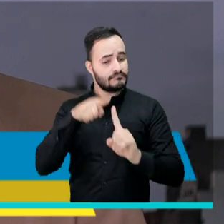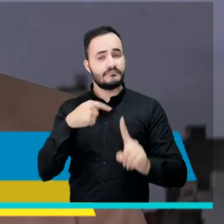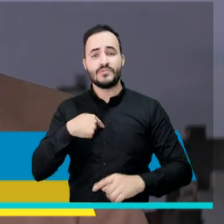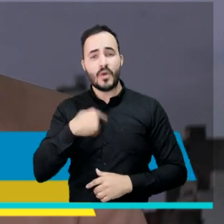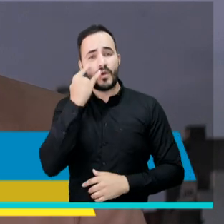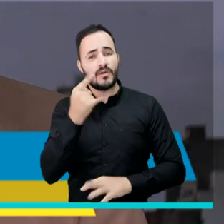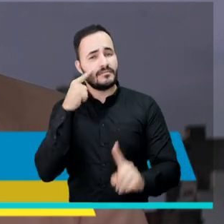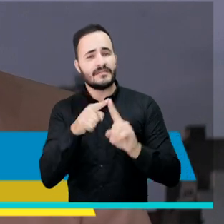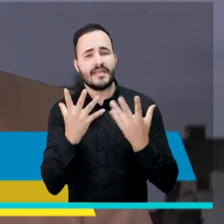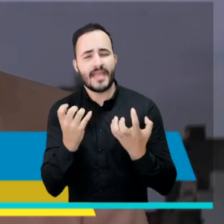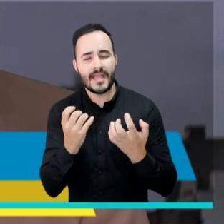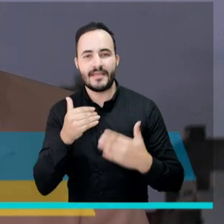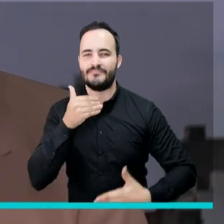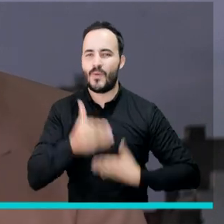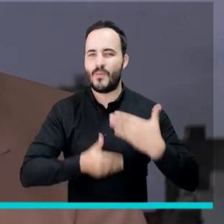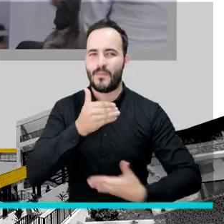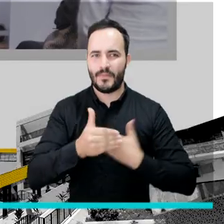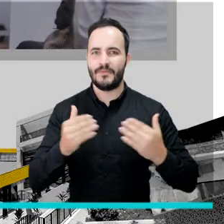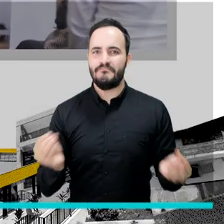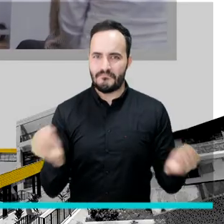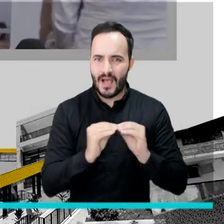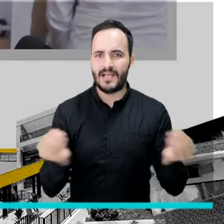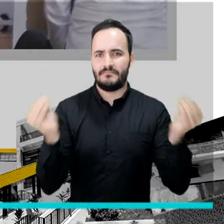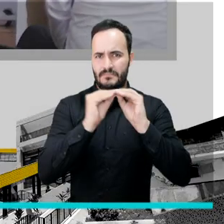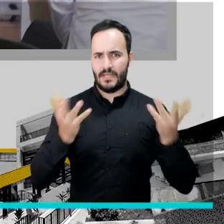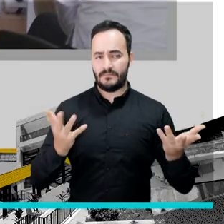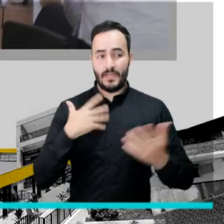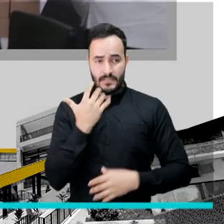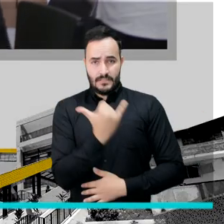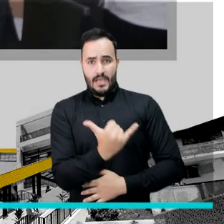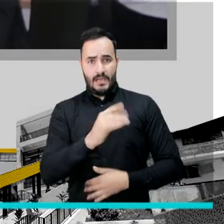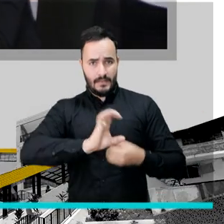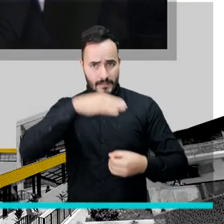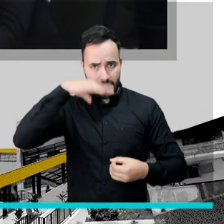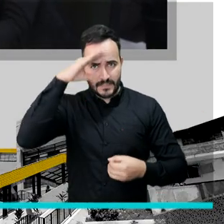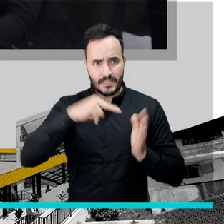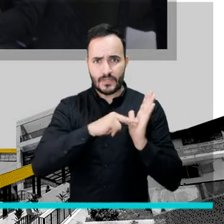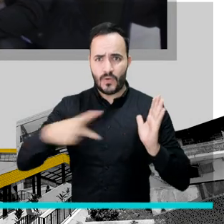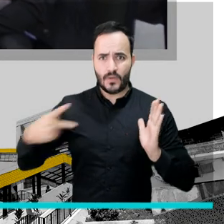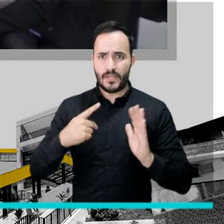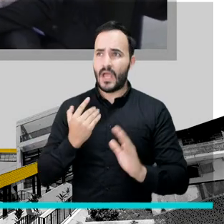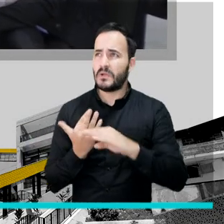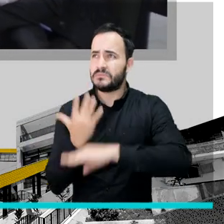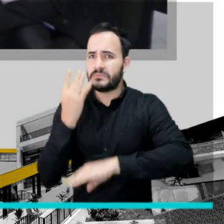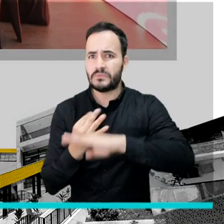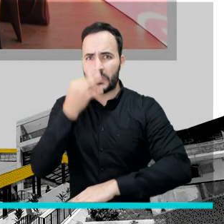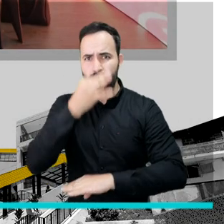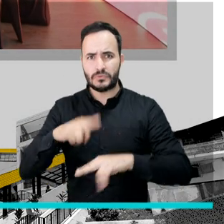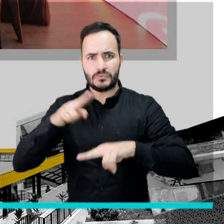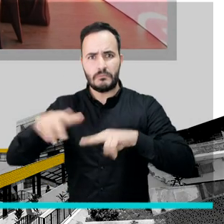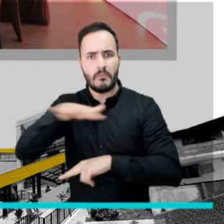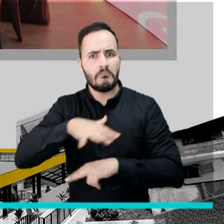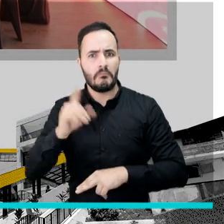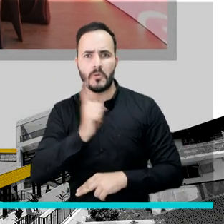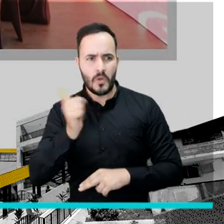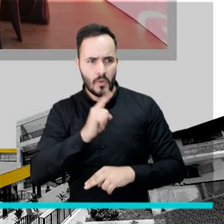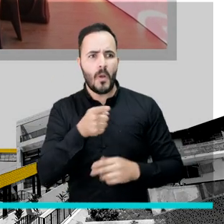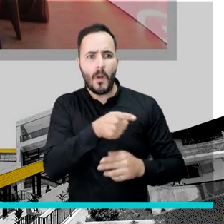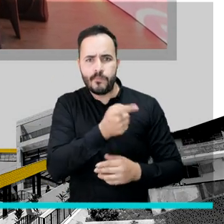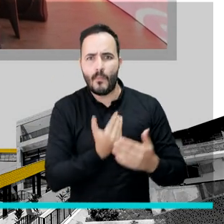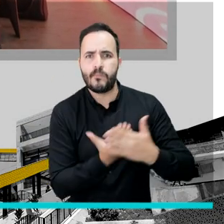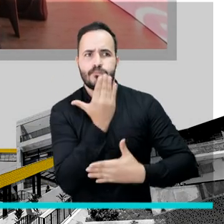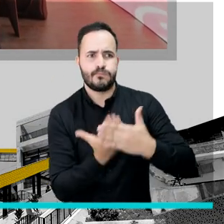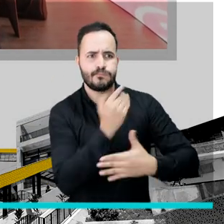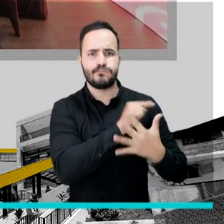aumentarlos porque estamos trabajando ya en áreas de energía renovable, de tecnologías de bajas emisiones, de